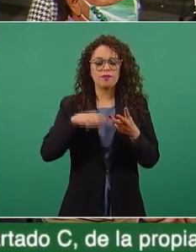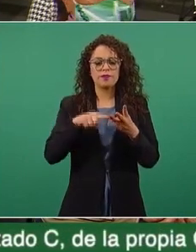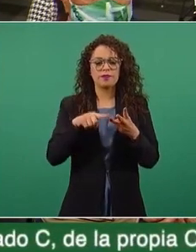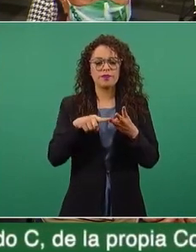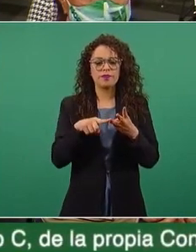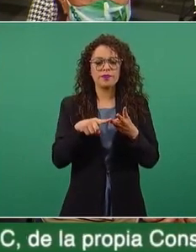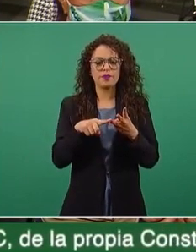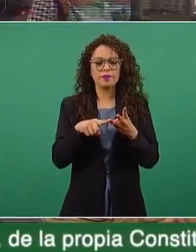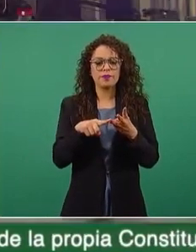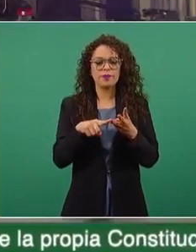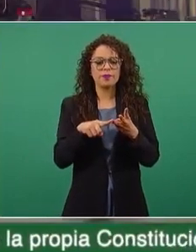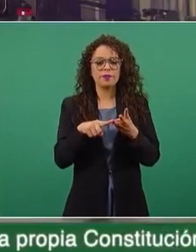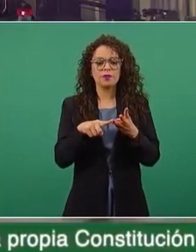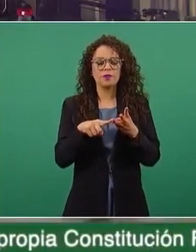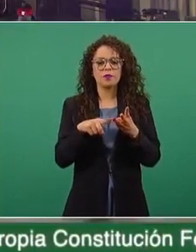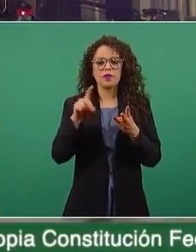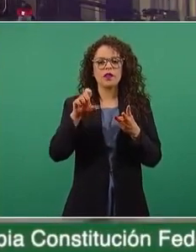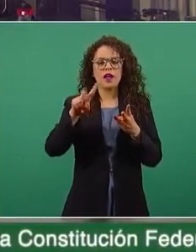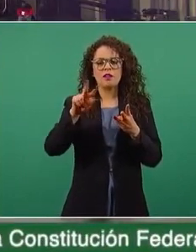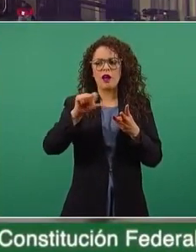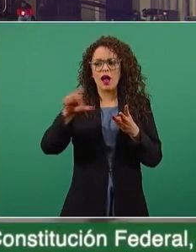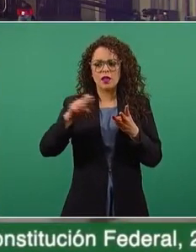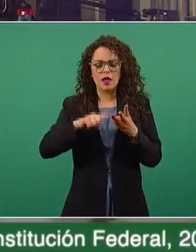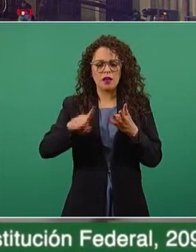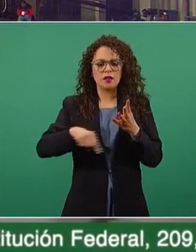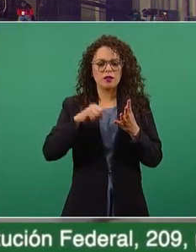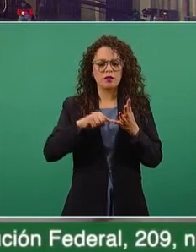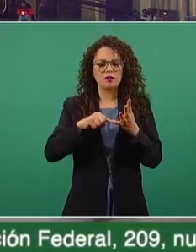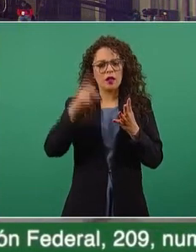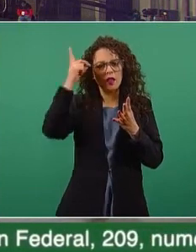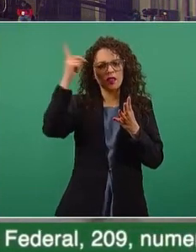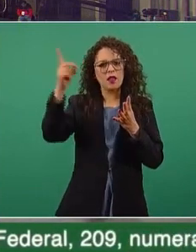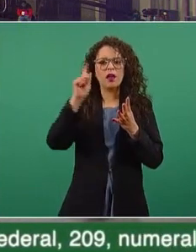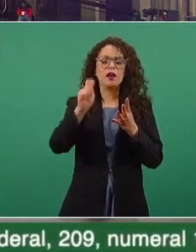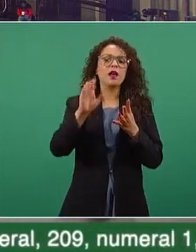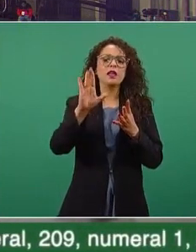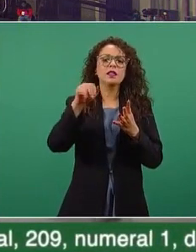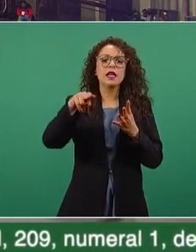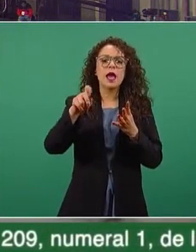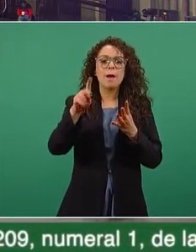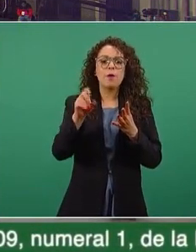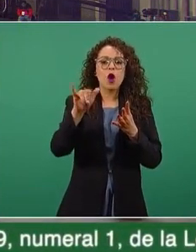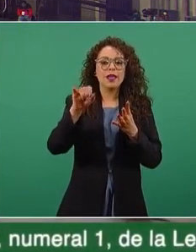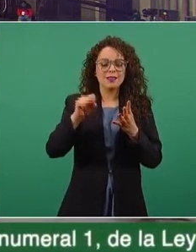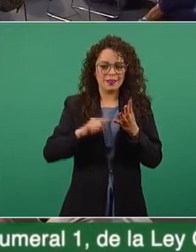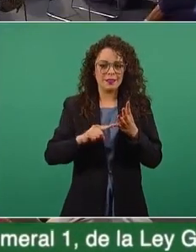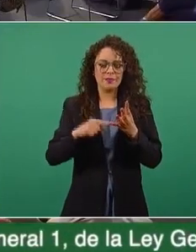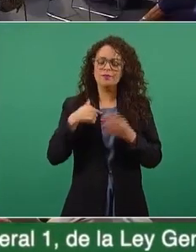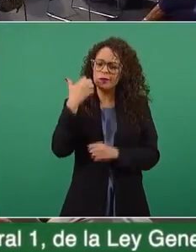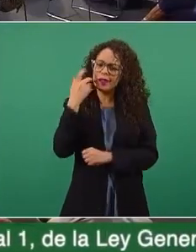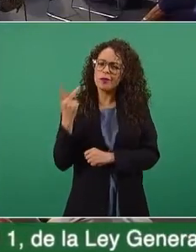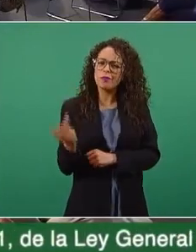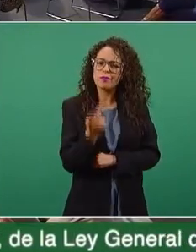Valle y del dueño de Cinépolis. Entonces, la pregunta, presidente, es si